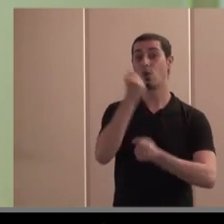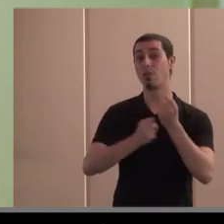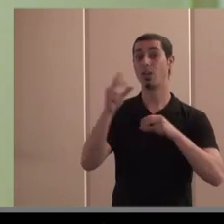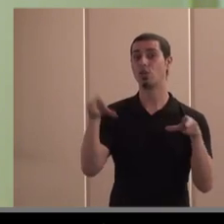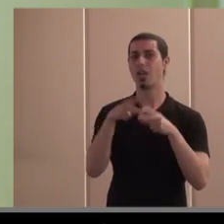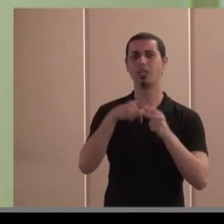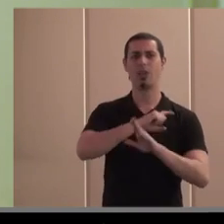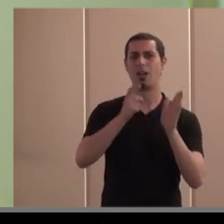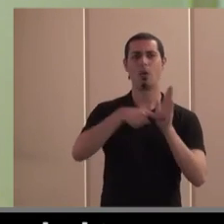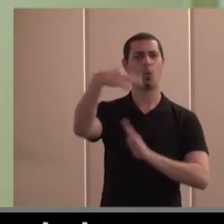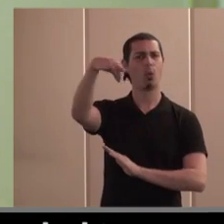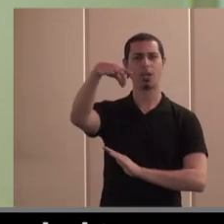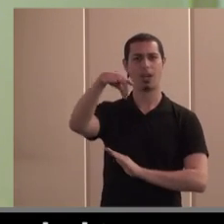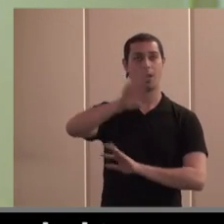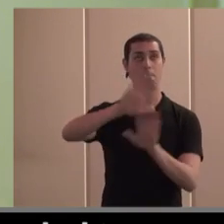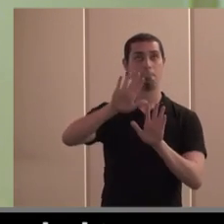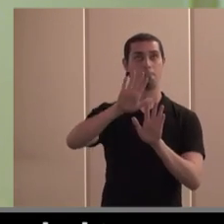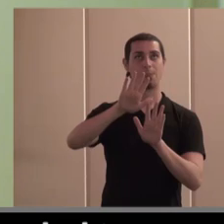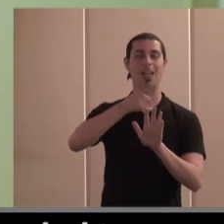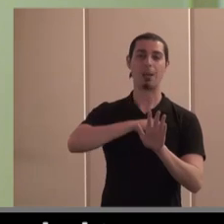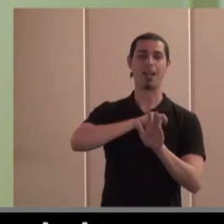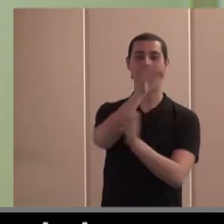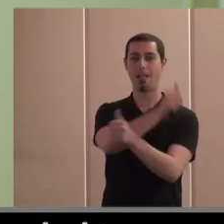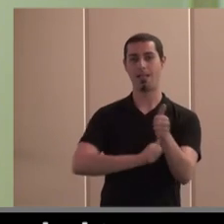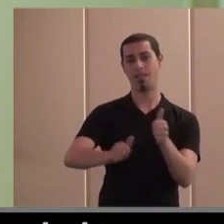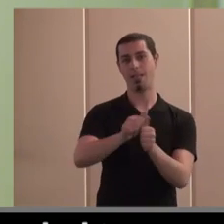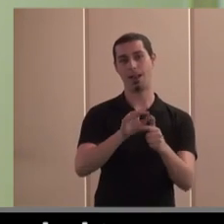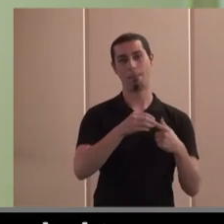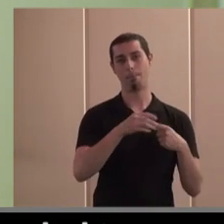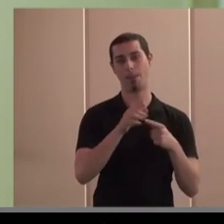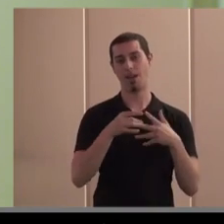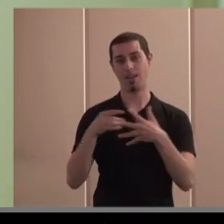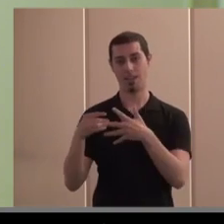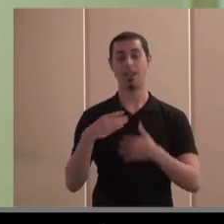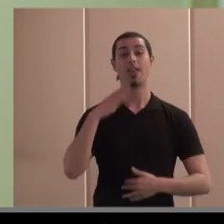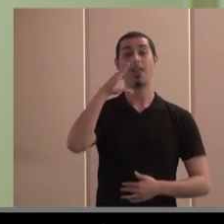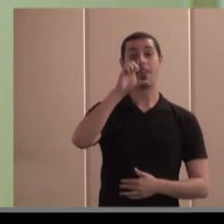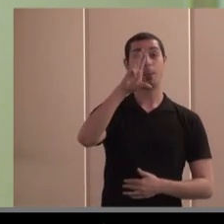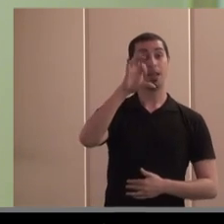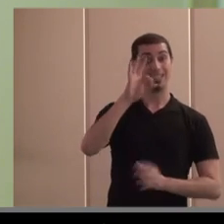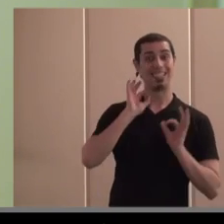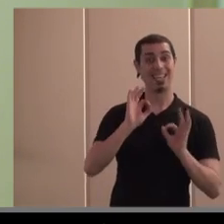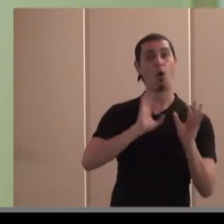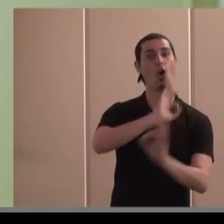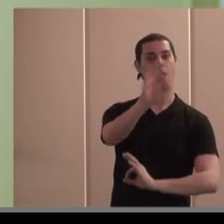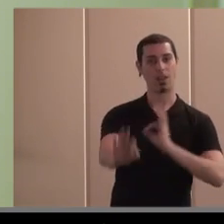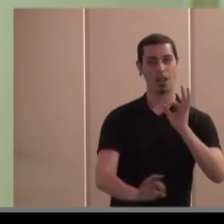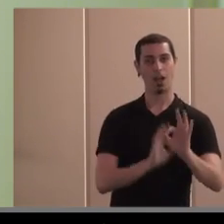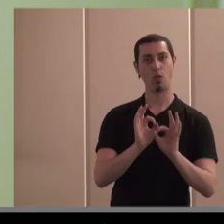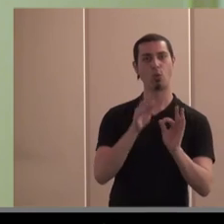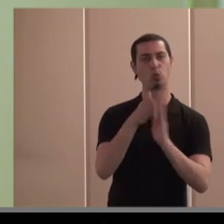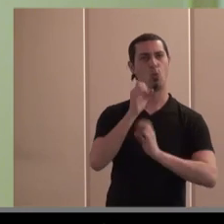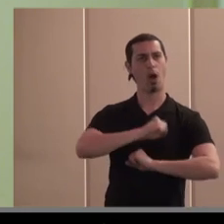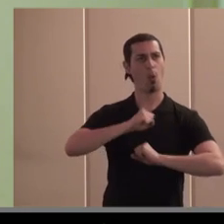una ley única o España ha sido pionera también debemos de deciros que CEPES es una organización que por su